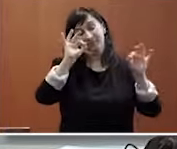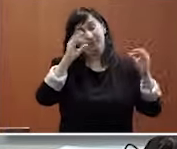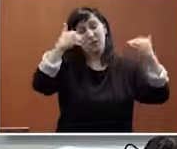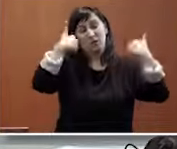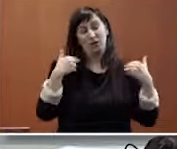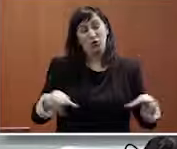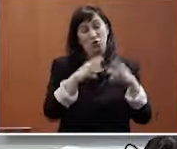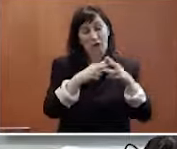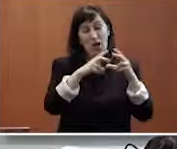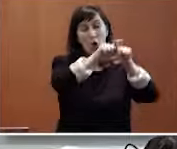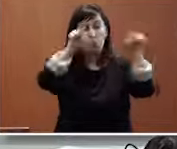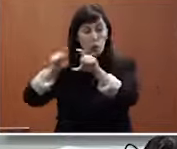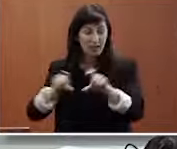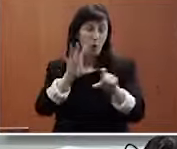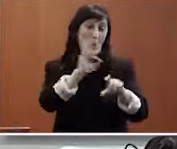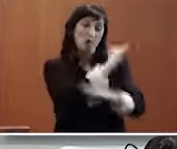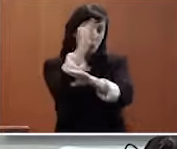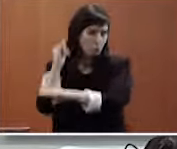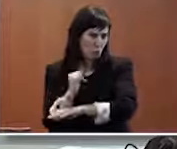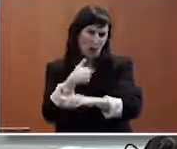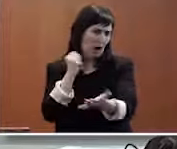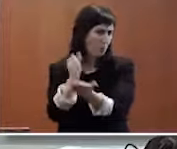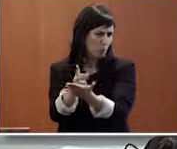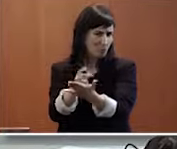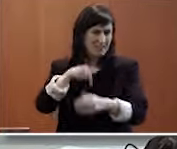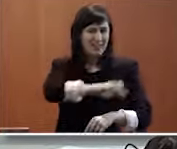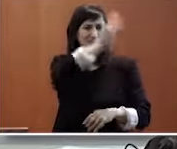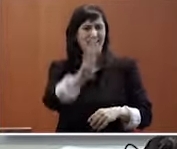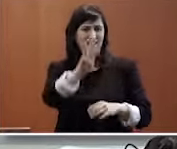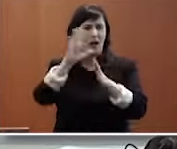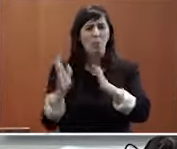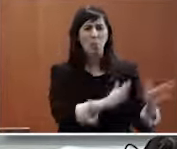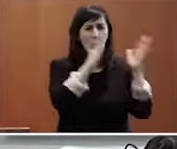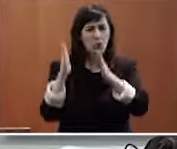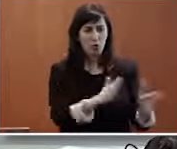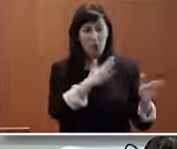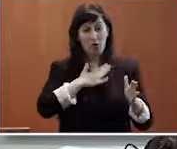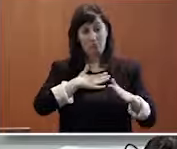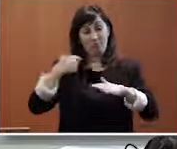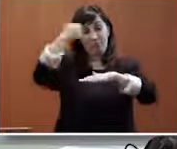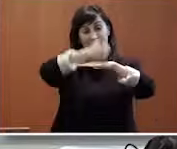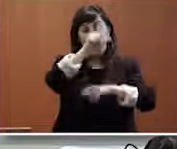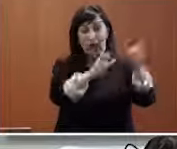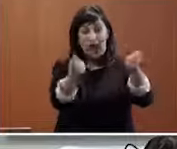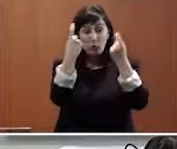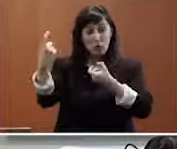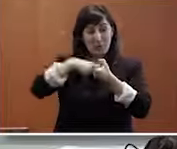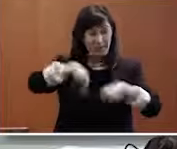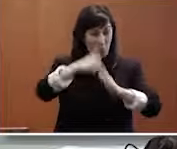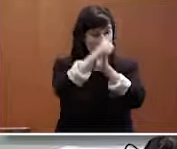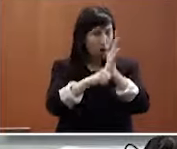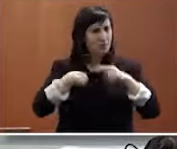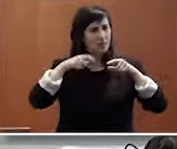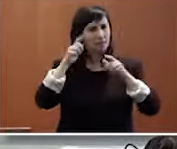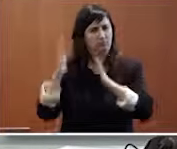institucional, que, como venimos ya en esta tercera promoción enseñando a nosos alunos de la cátedra en DITESUDC de responsabilidade social, é